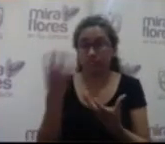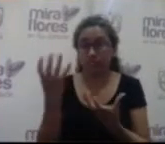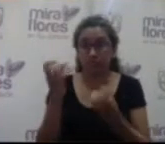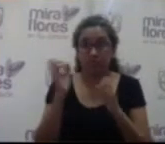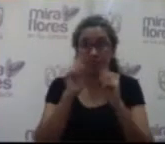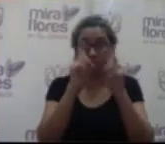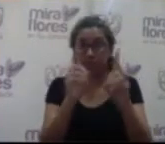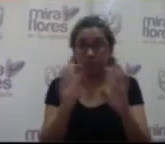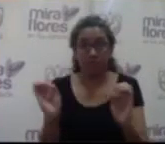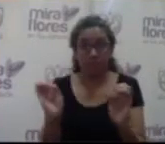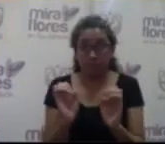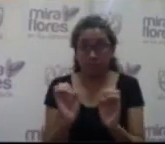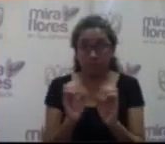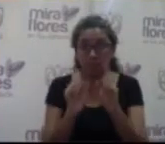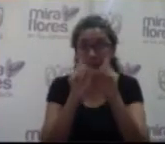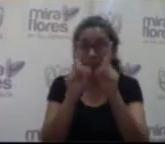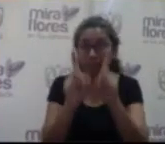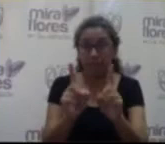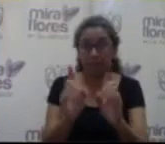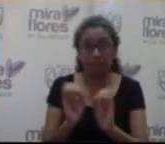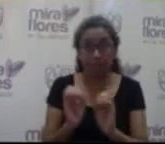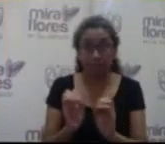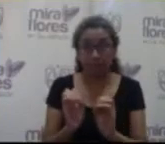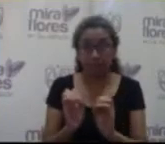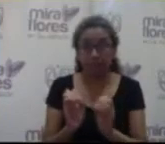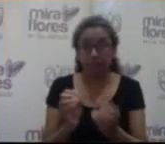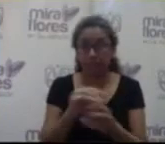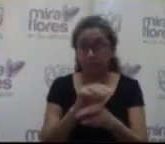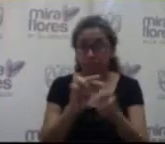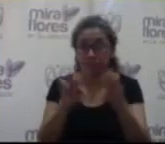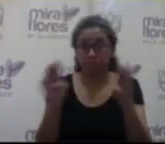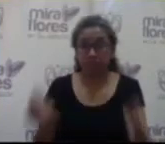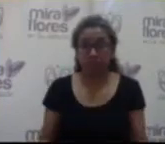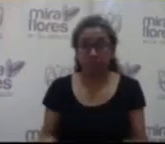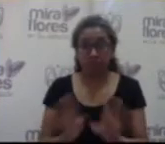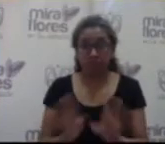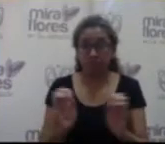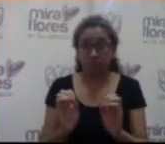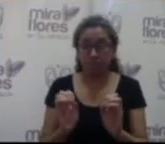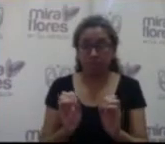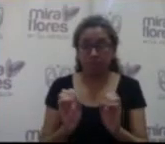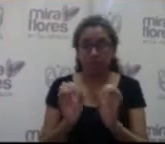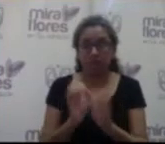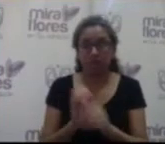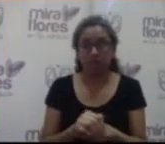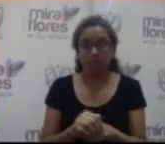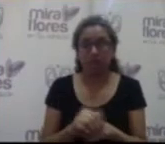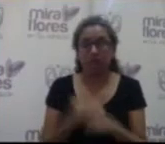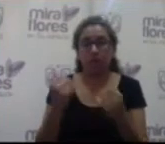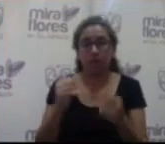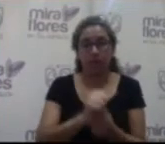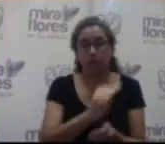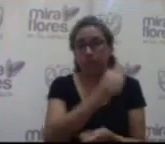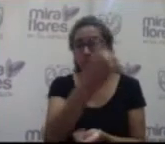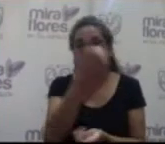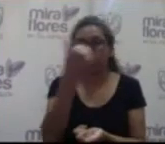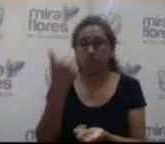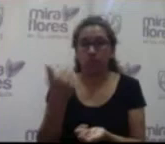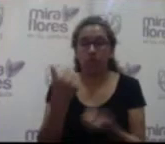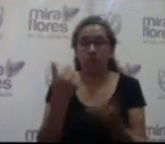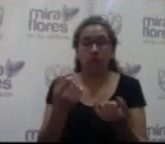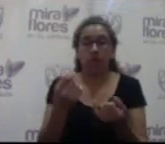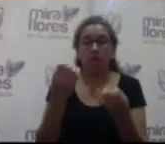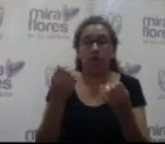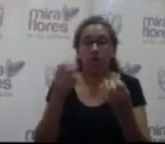si no tenemos ninguna intervención en mesa la idea sería pasar a pedir la